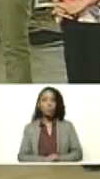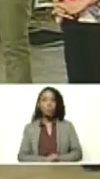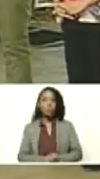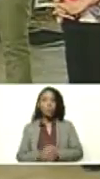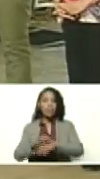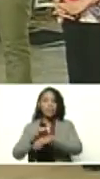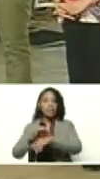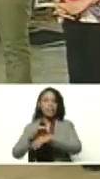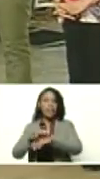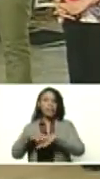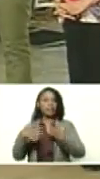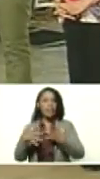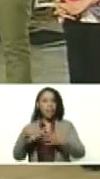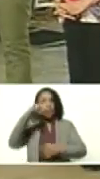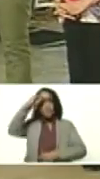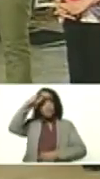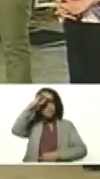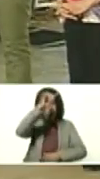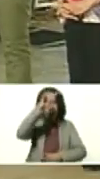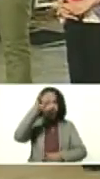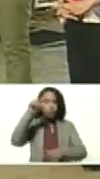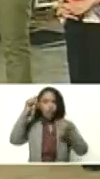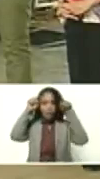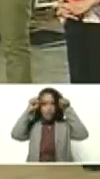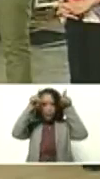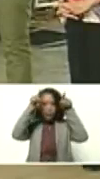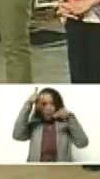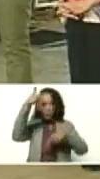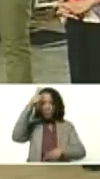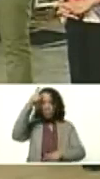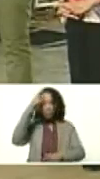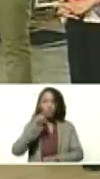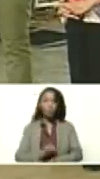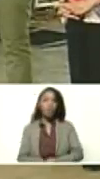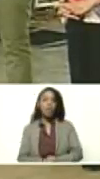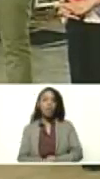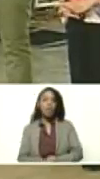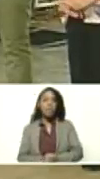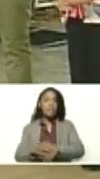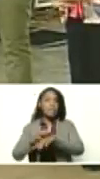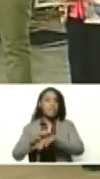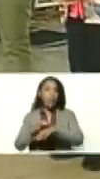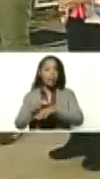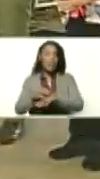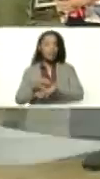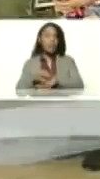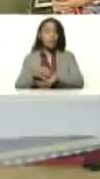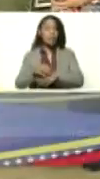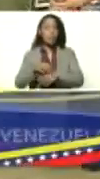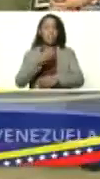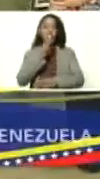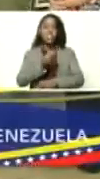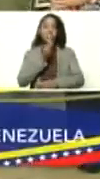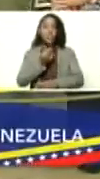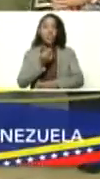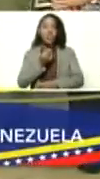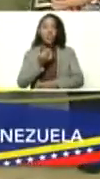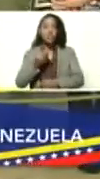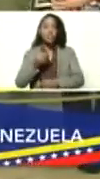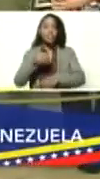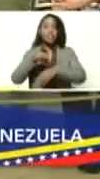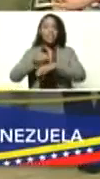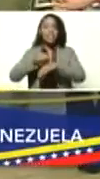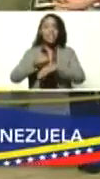Carne de ganado vacuno. Carne de cabra. Carne de oveja.